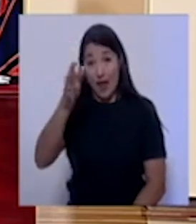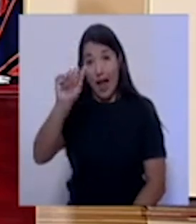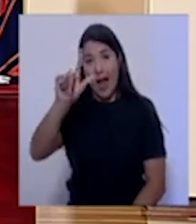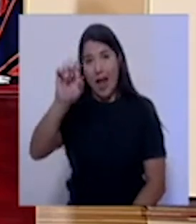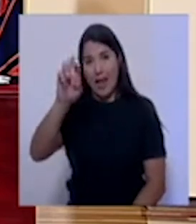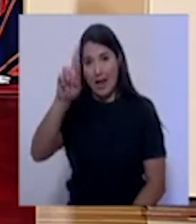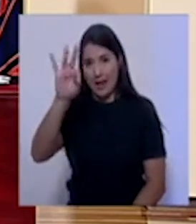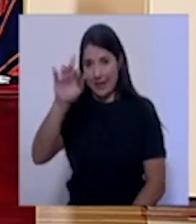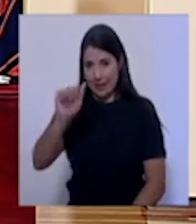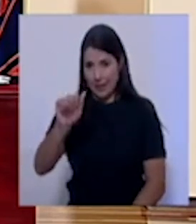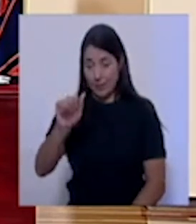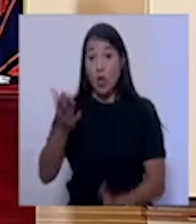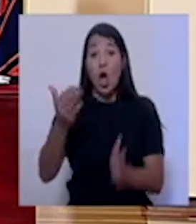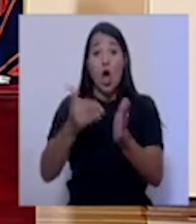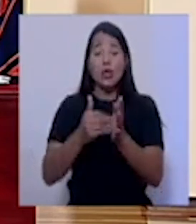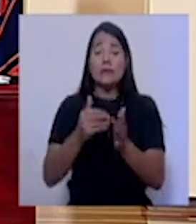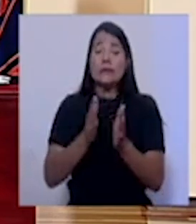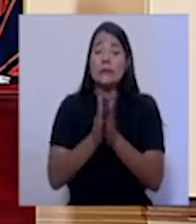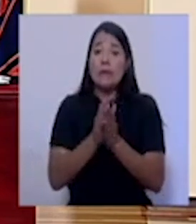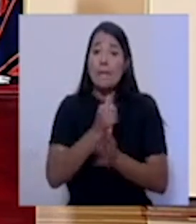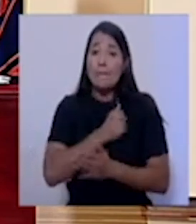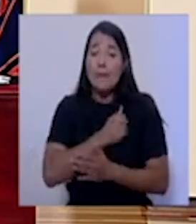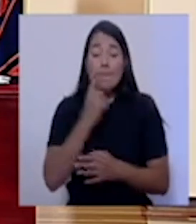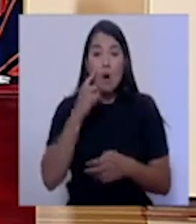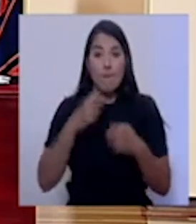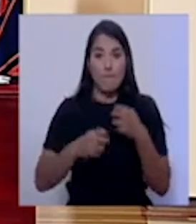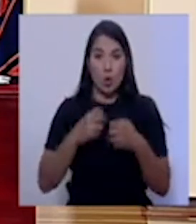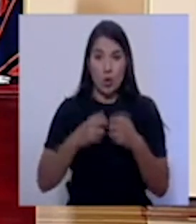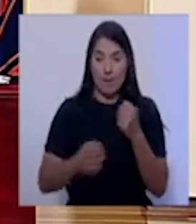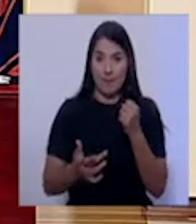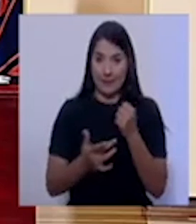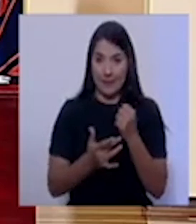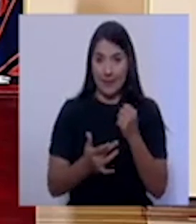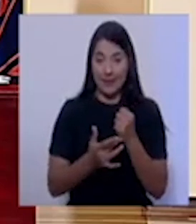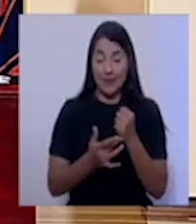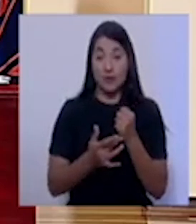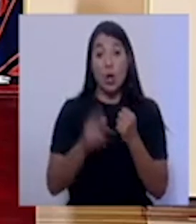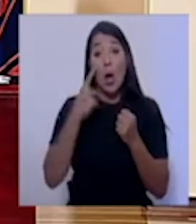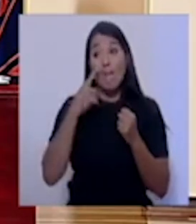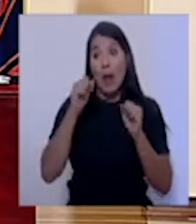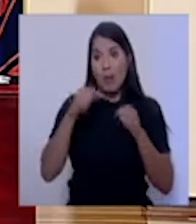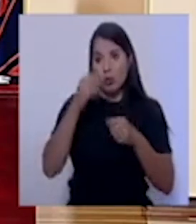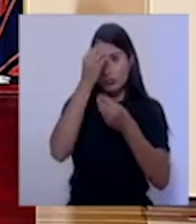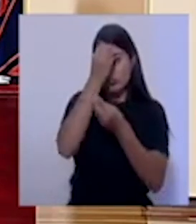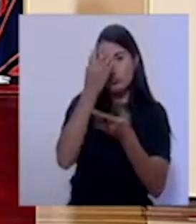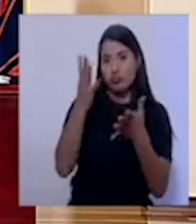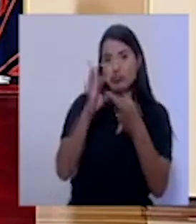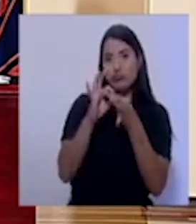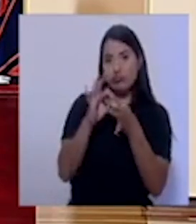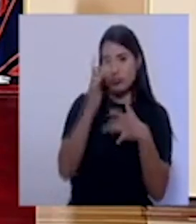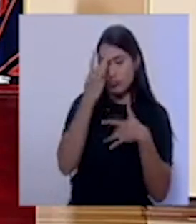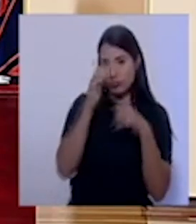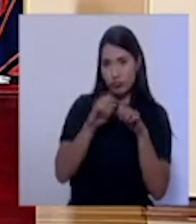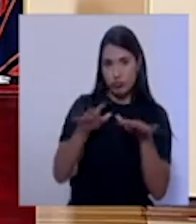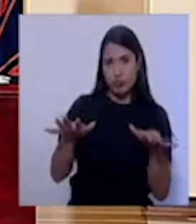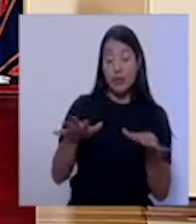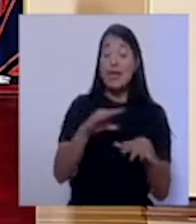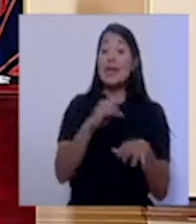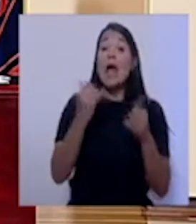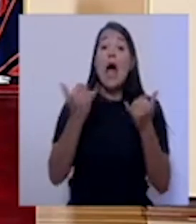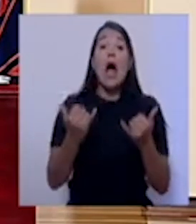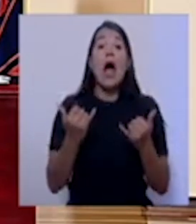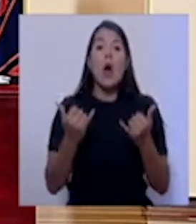Nuevamente, les pedimos una disculpa por los problemas técnicos para el reporte epidemiológico y le agradecemos